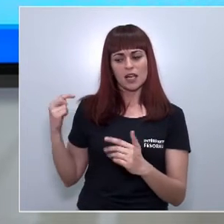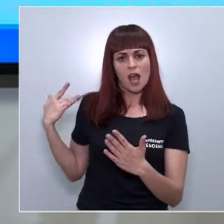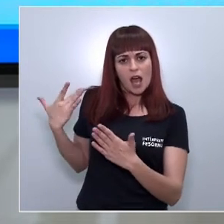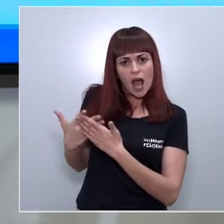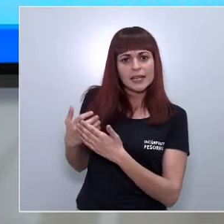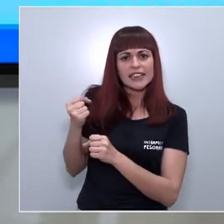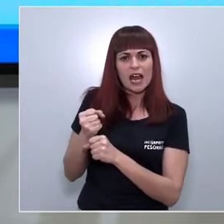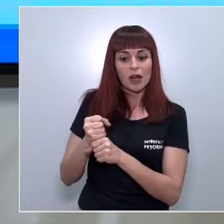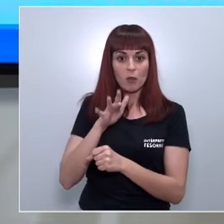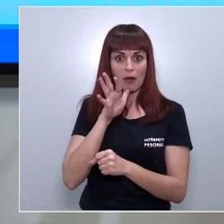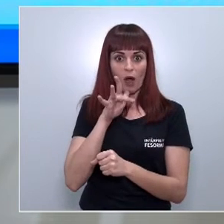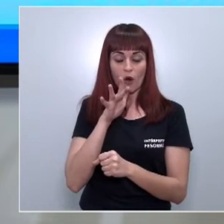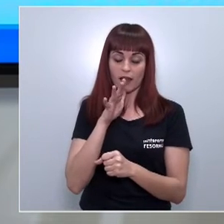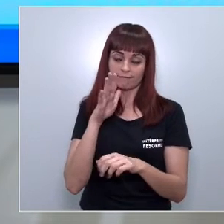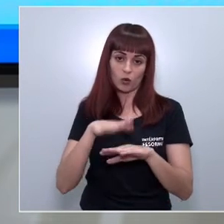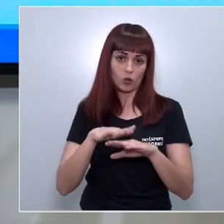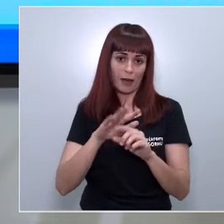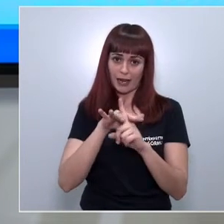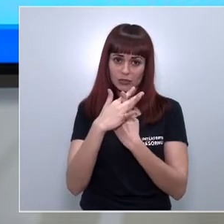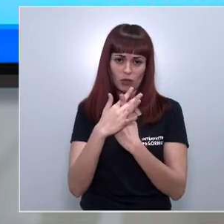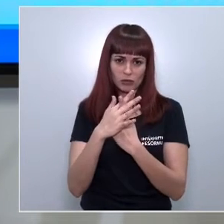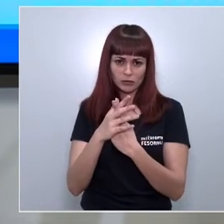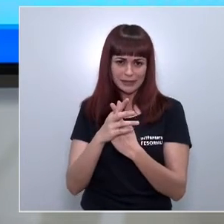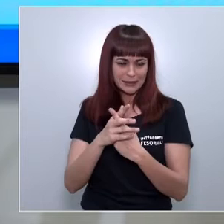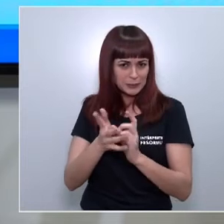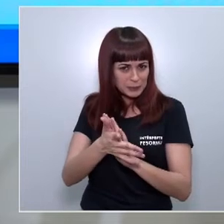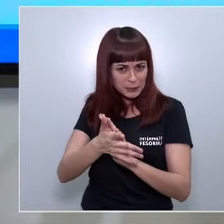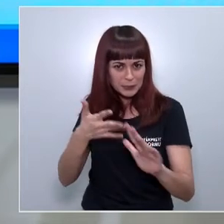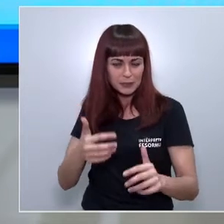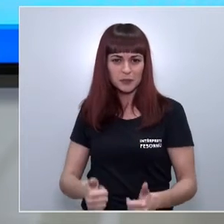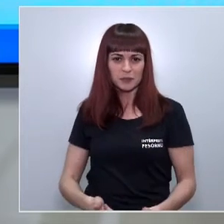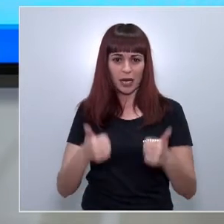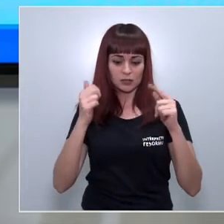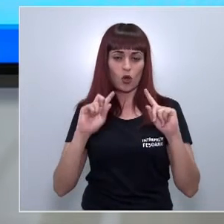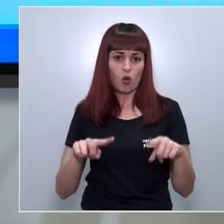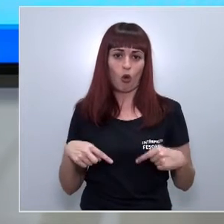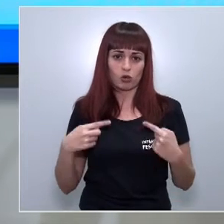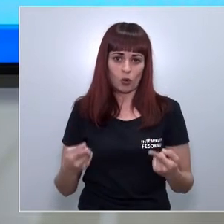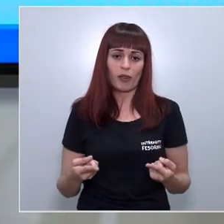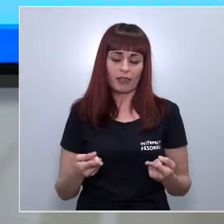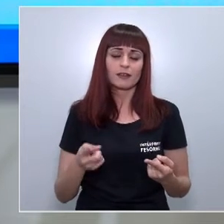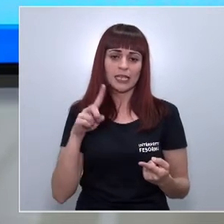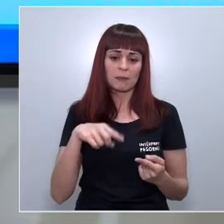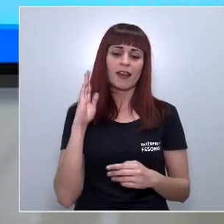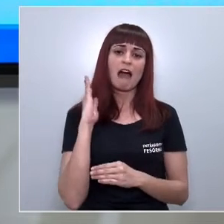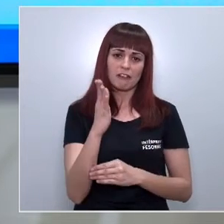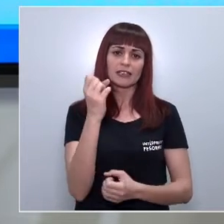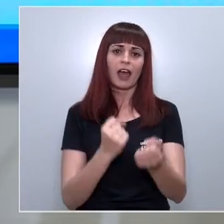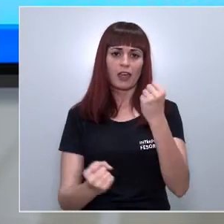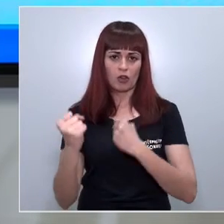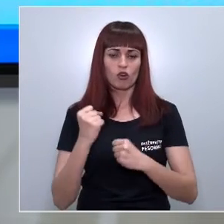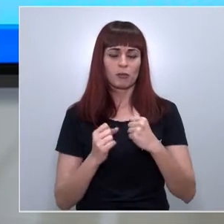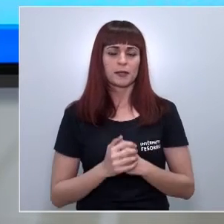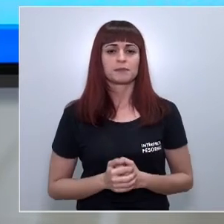pero que se ha visto acelerada por la situación actual de crisis sanitaria y, en consecuencia, crisis económica a la que nos enfrentamos.